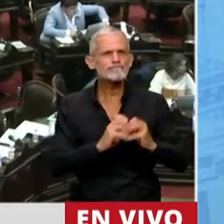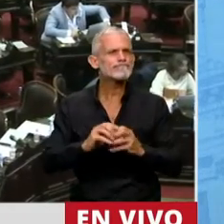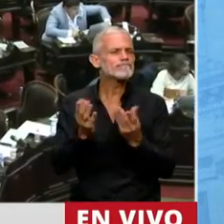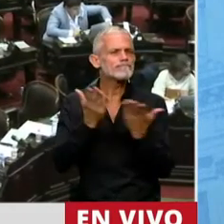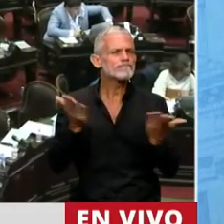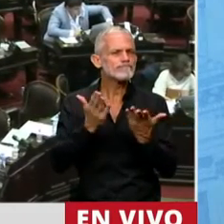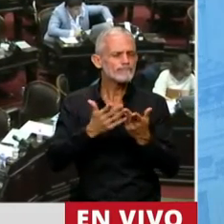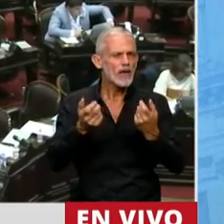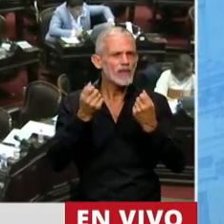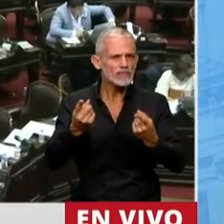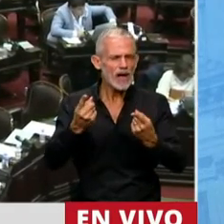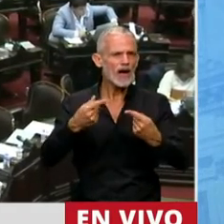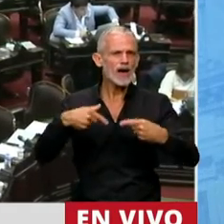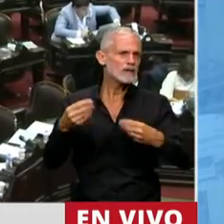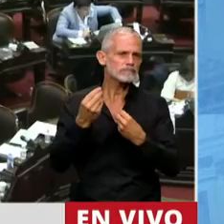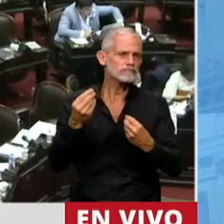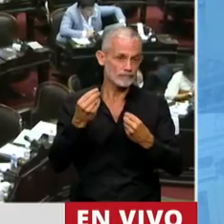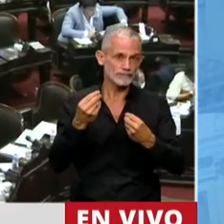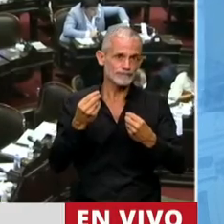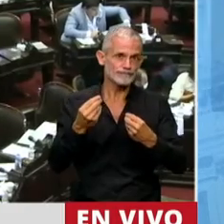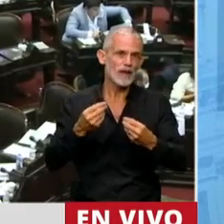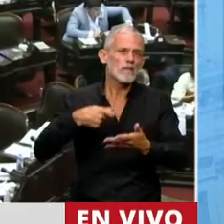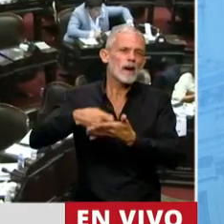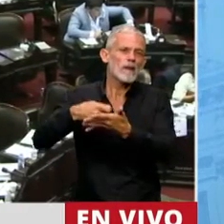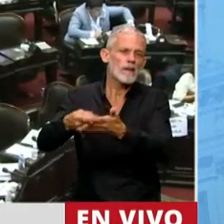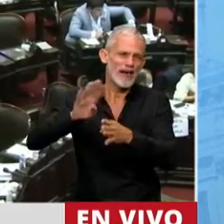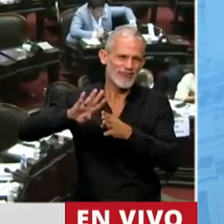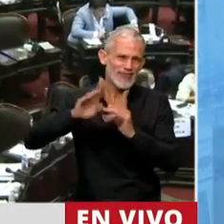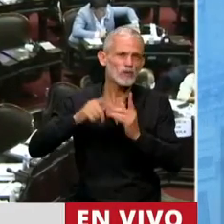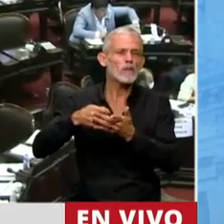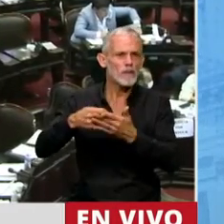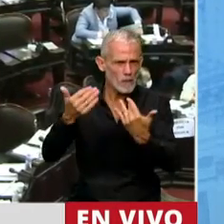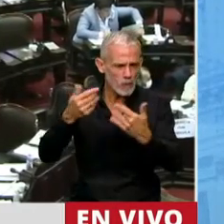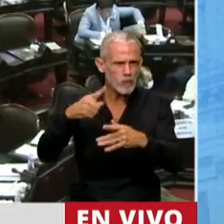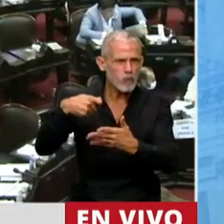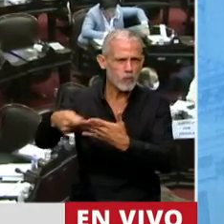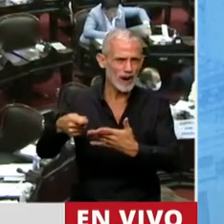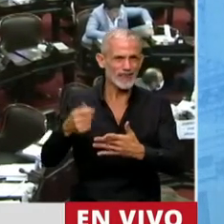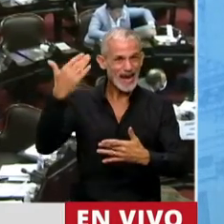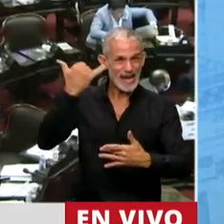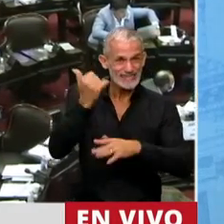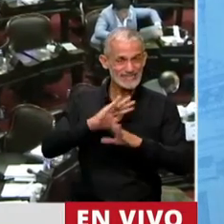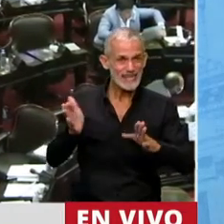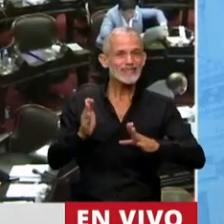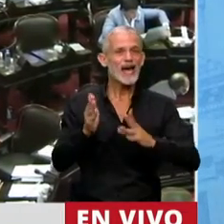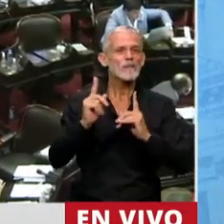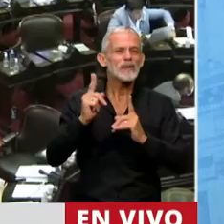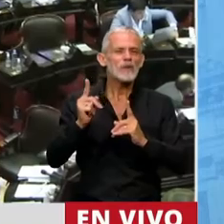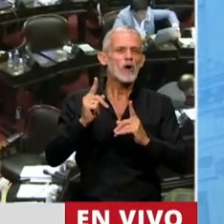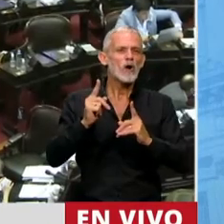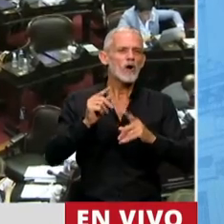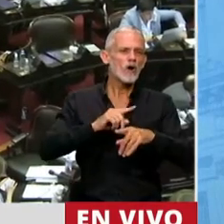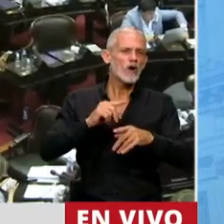fortalecimiento de la sostenibilidad de la deuda pública. Anteriormente tratamos la restauración de la